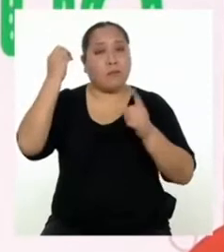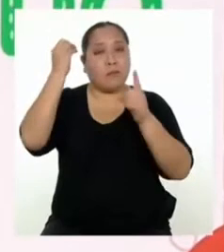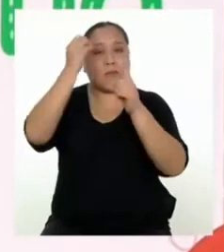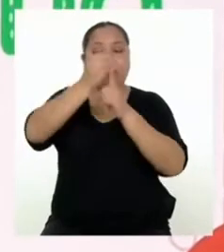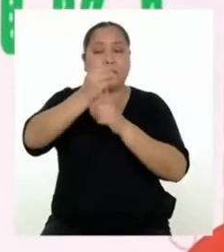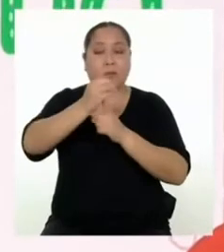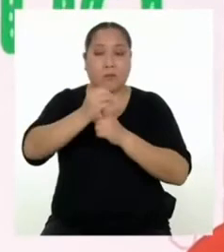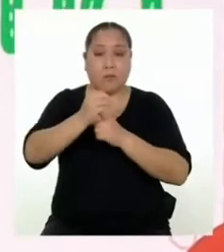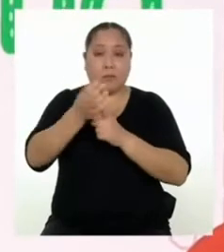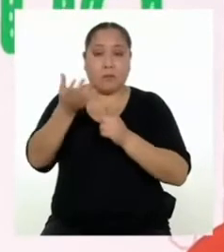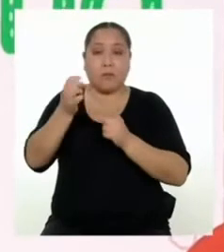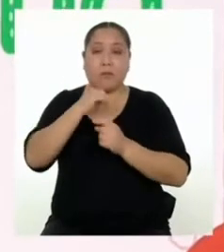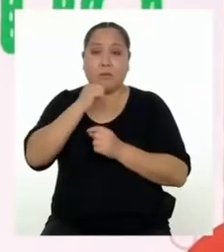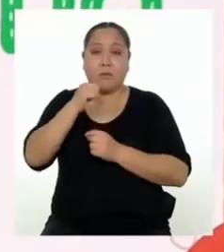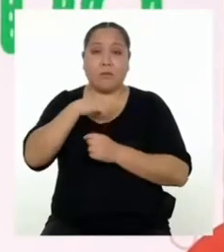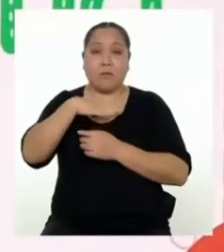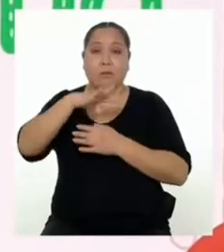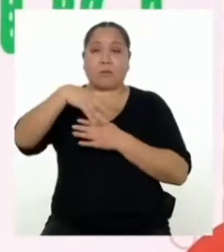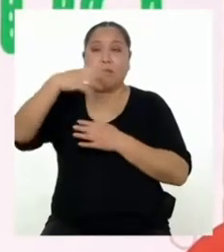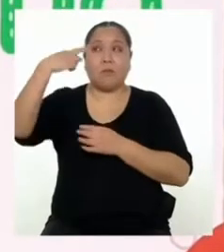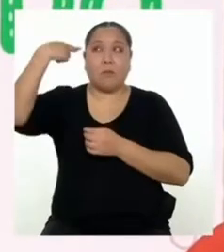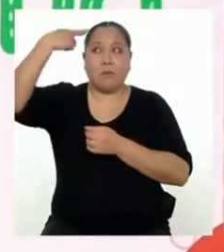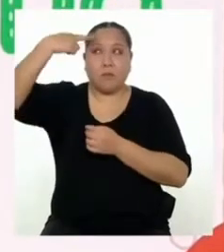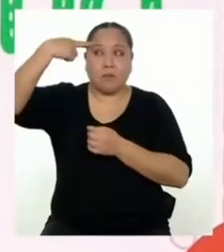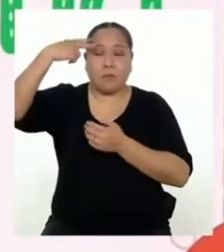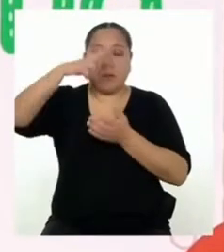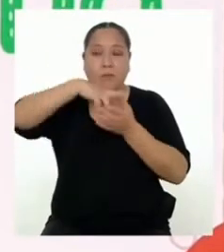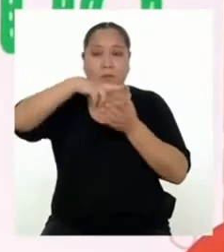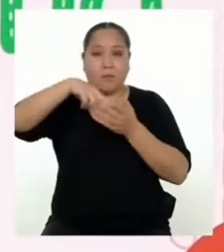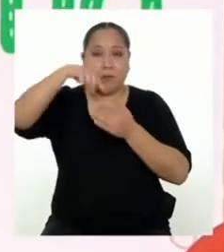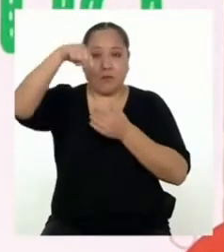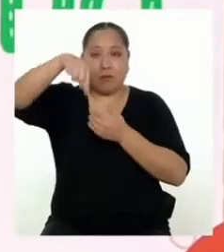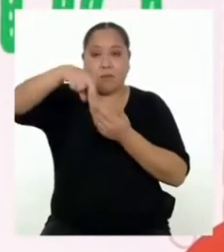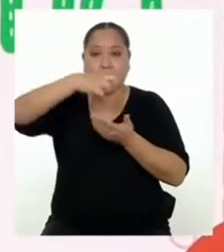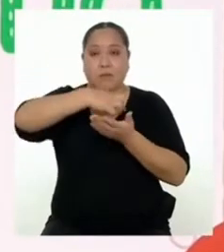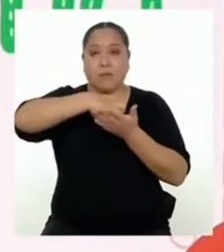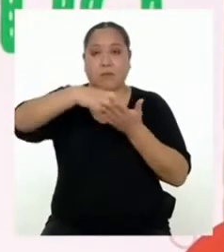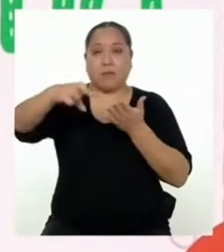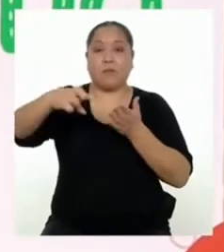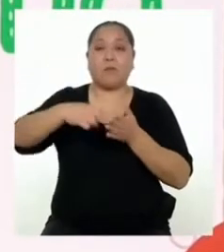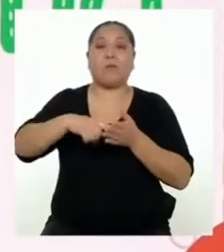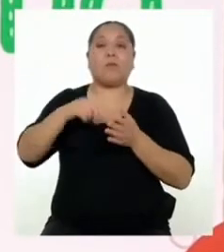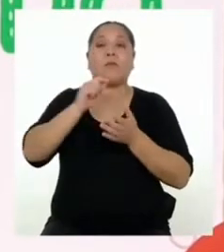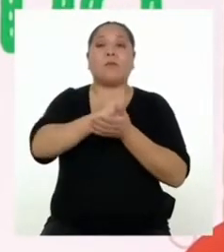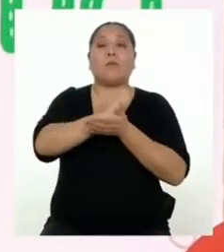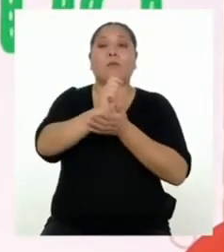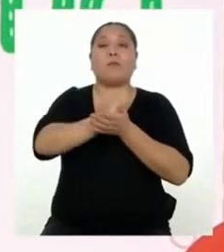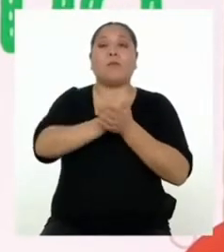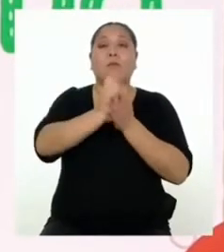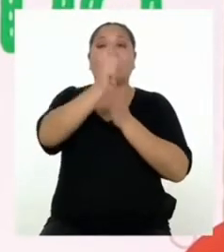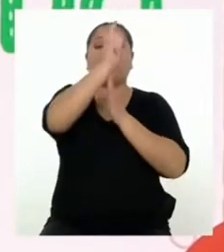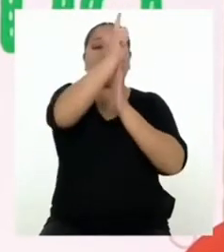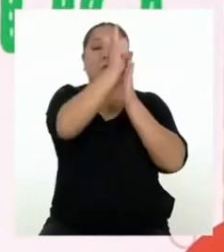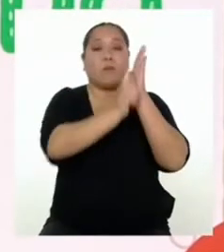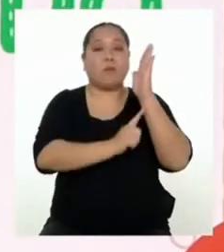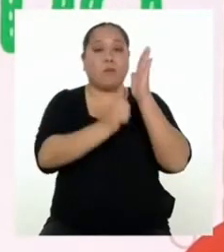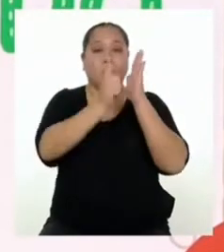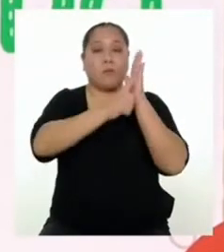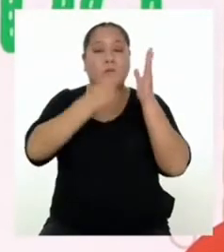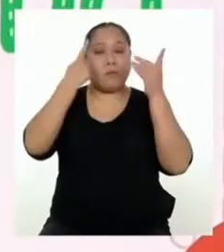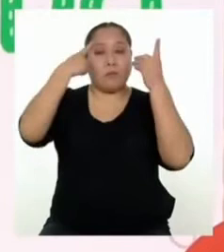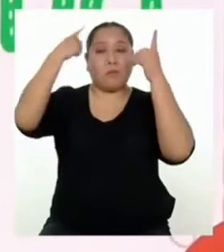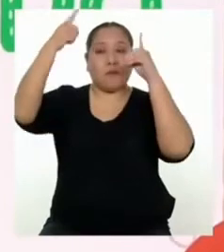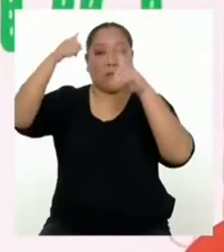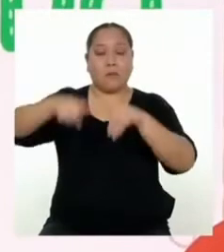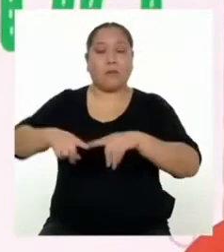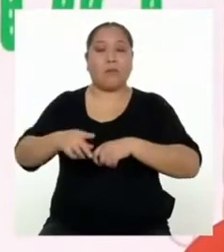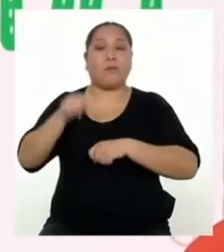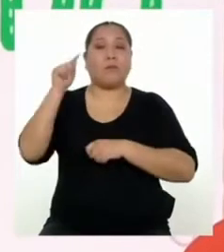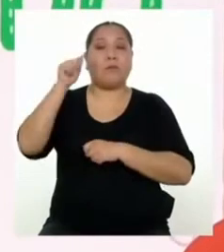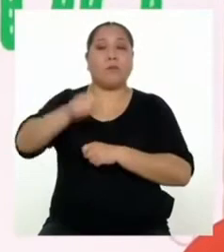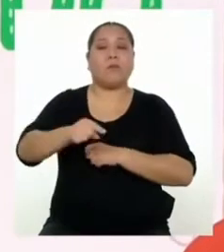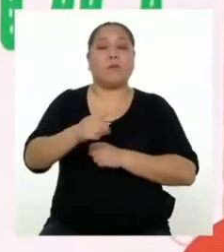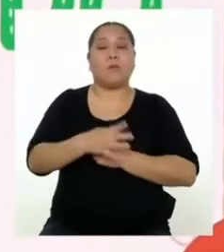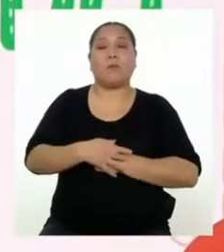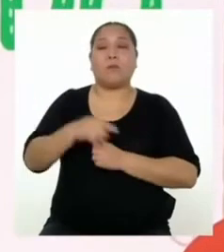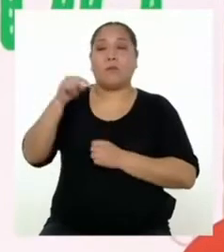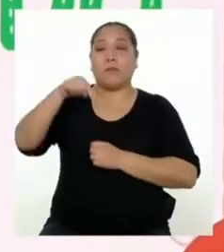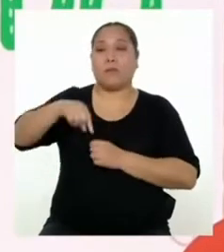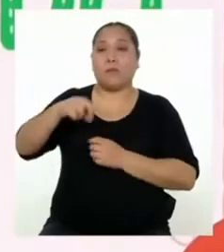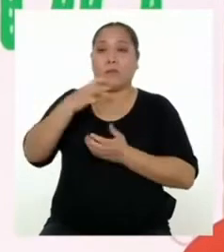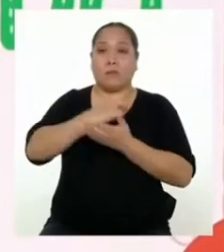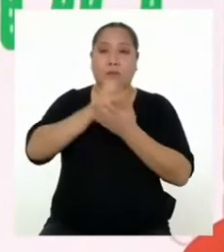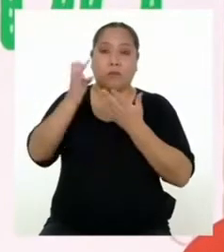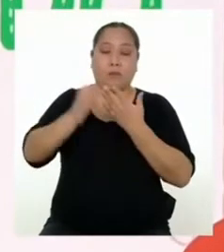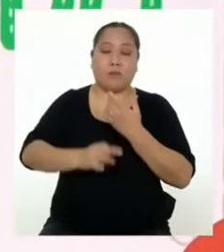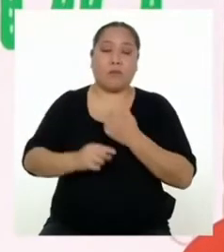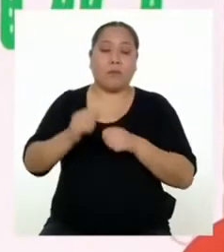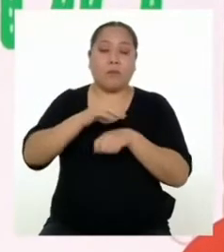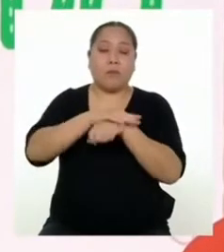luego de todo el proceso de reflexión y lectura para esta semana es escribir nuestro listado de acuerdos. Y para ello, durante este